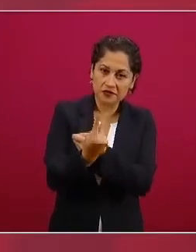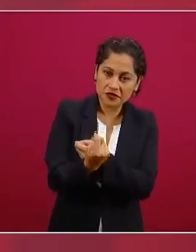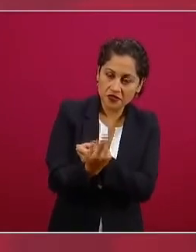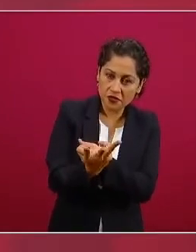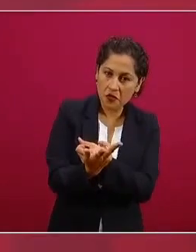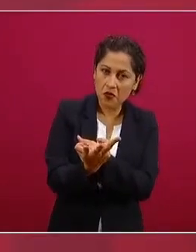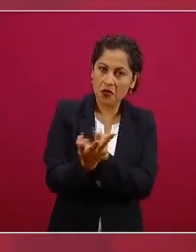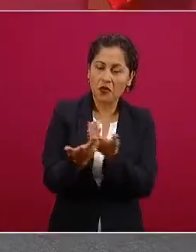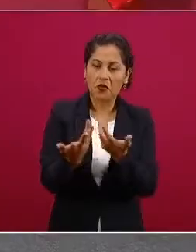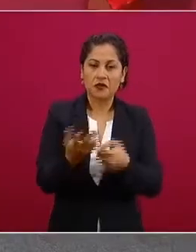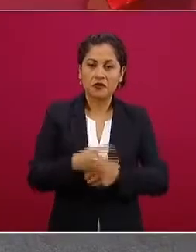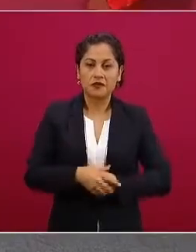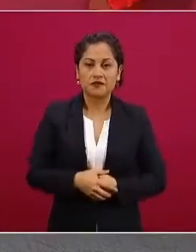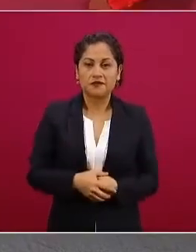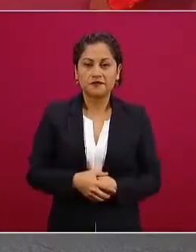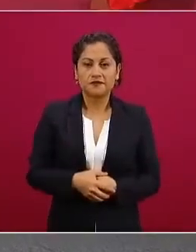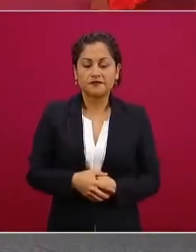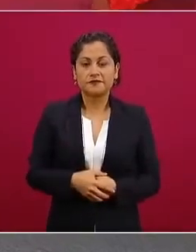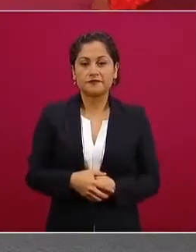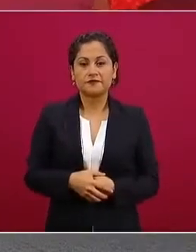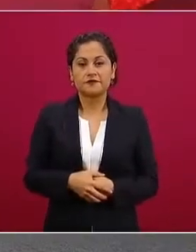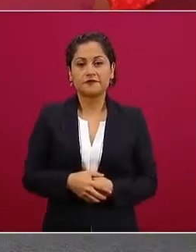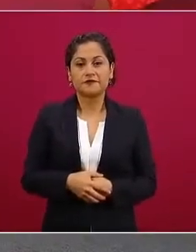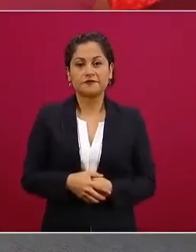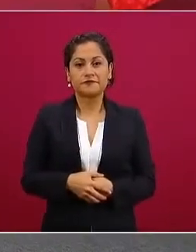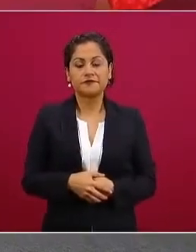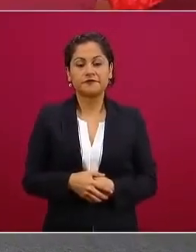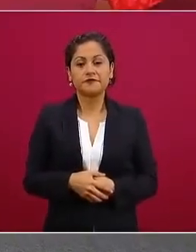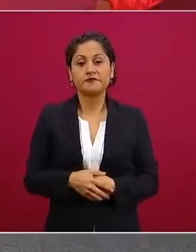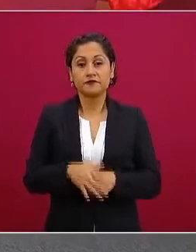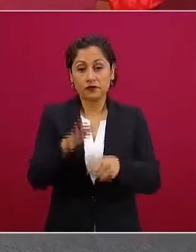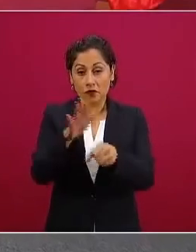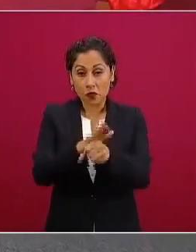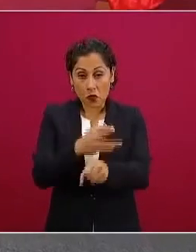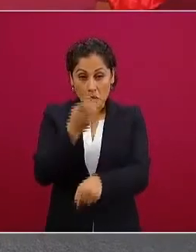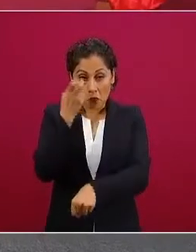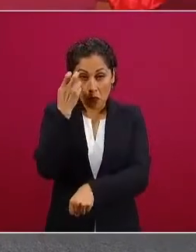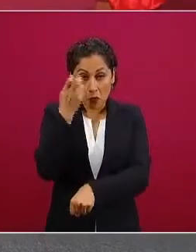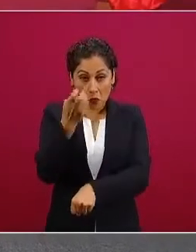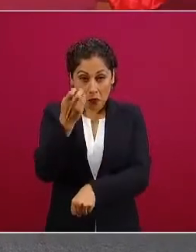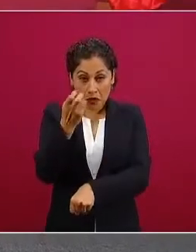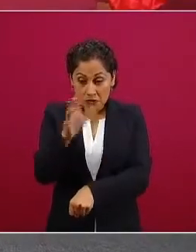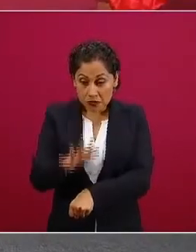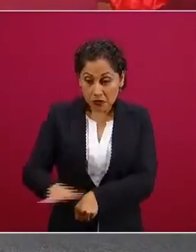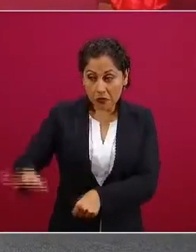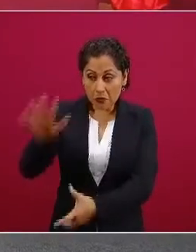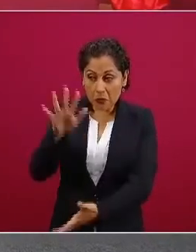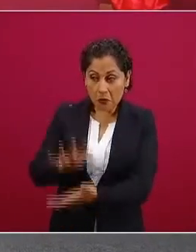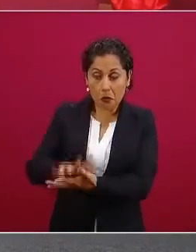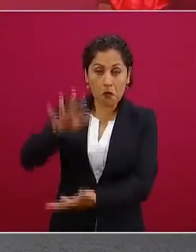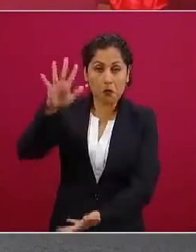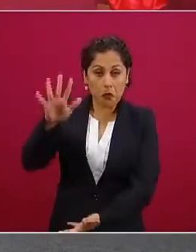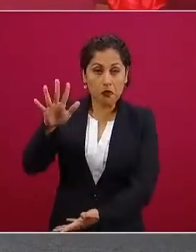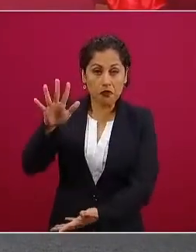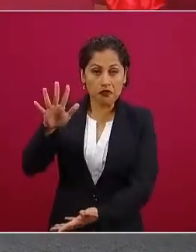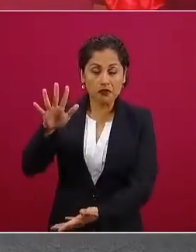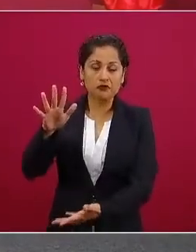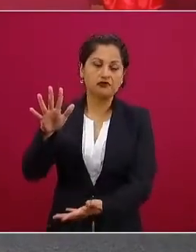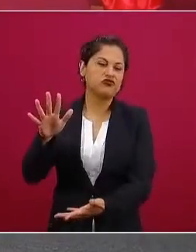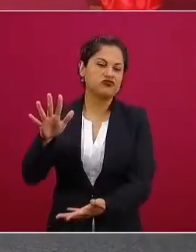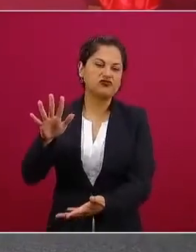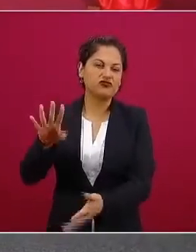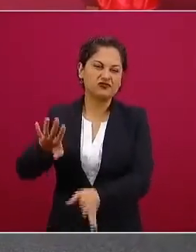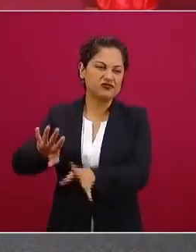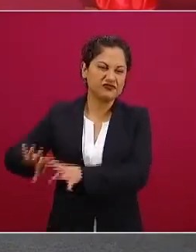por eso es importantísimo el fenómeno de las redes sociales